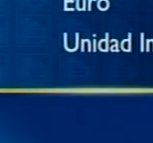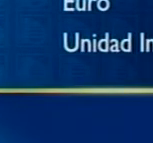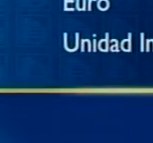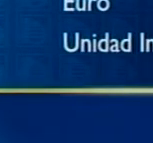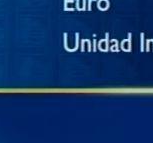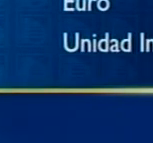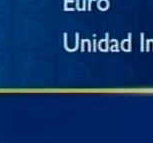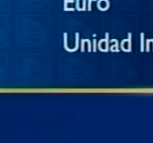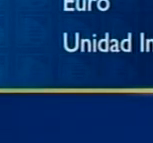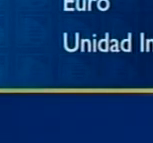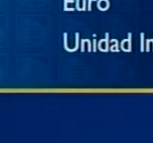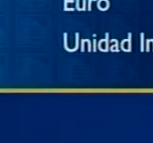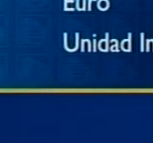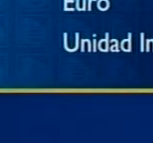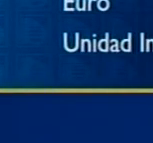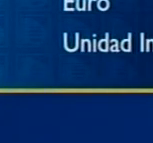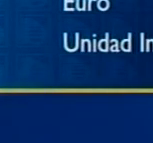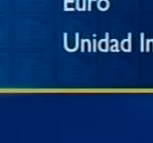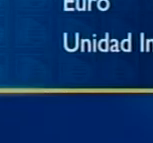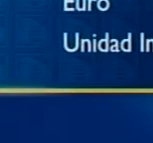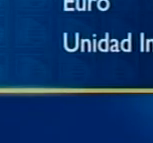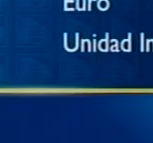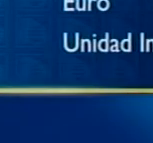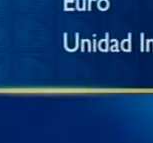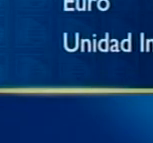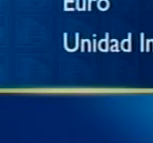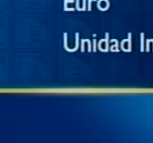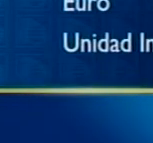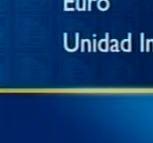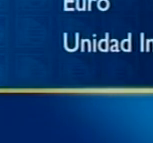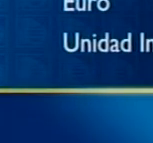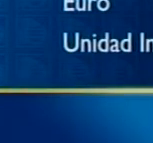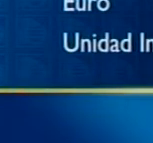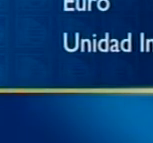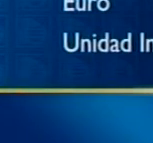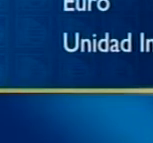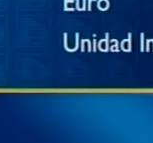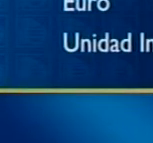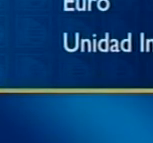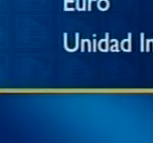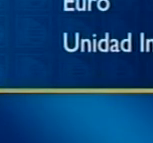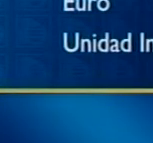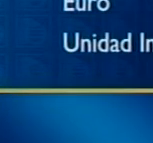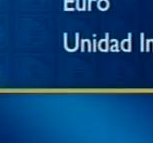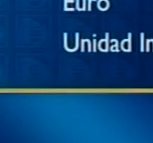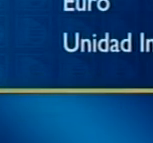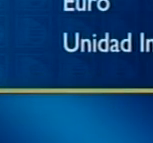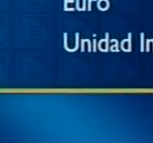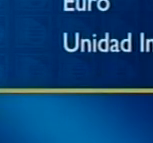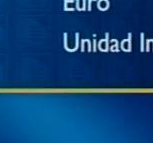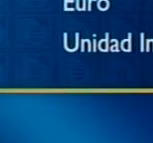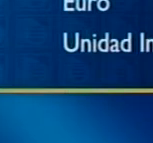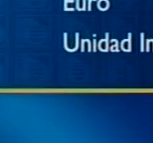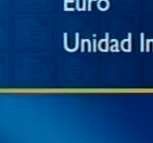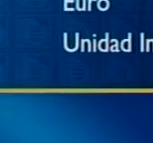A la baja El peso Argentino 2 y 3 Se mantuvo Sin variantes El real 8,40 9,90 Y el euro Billete